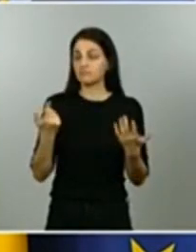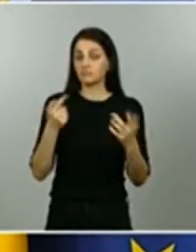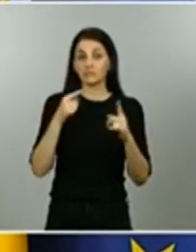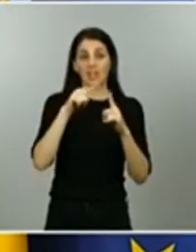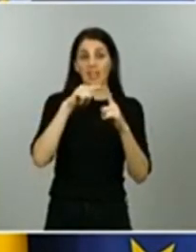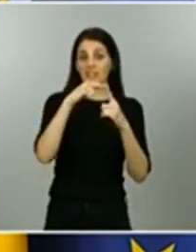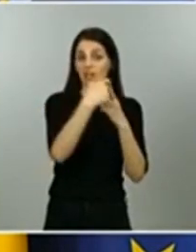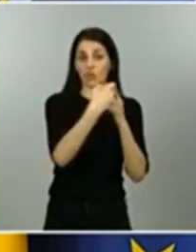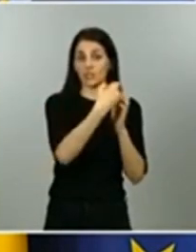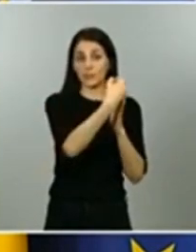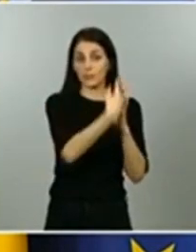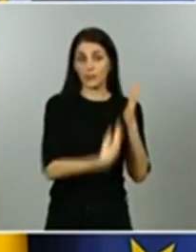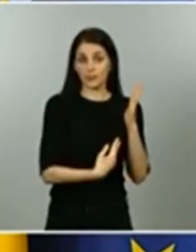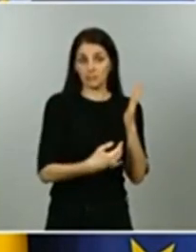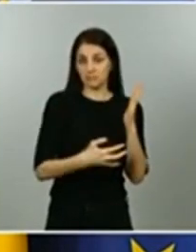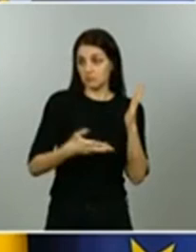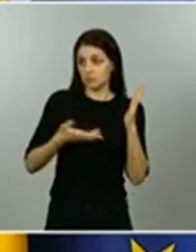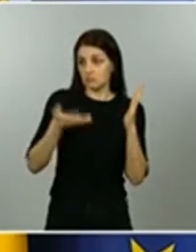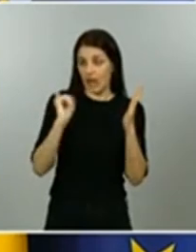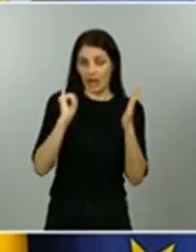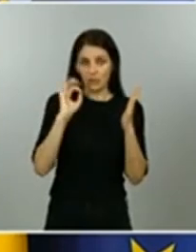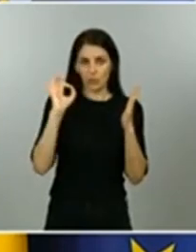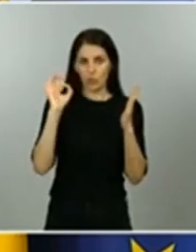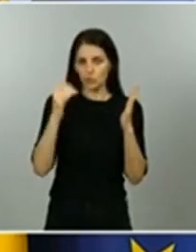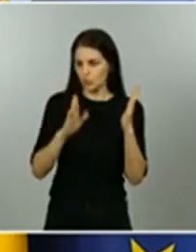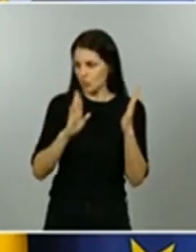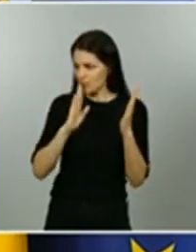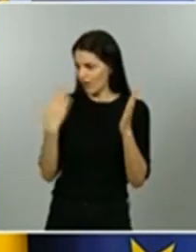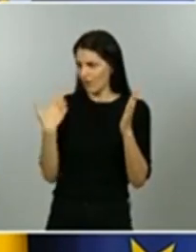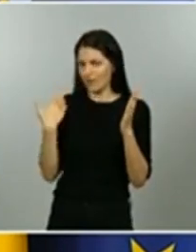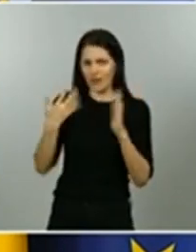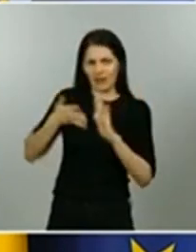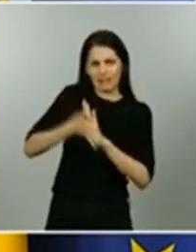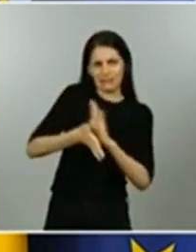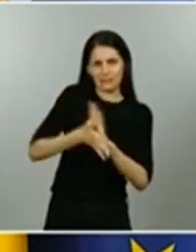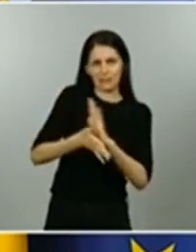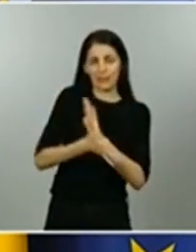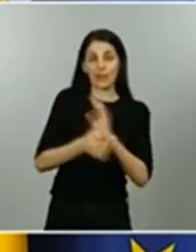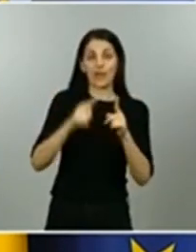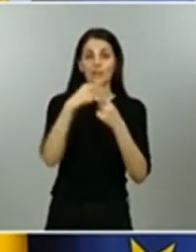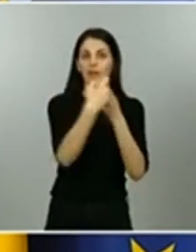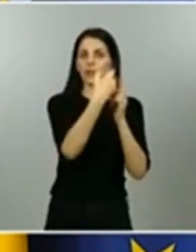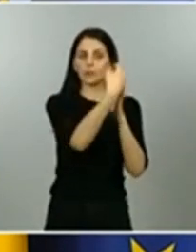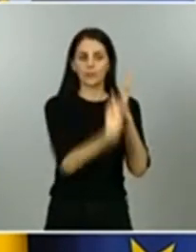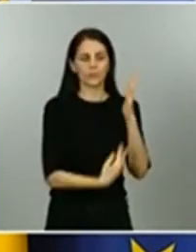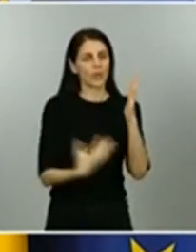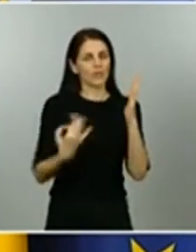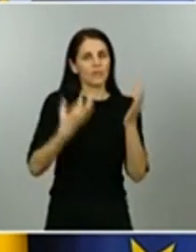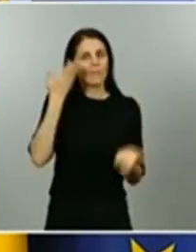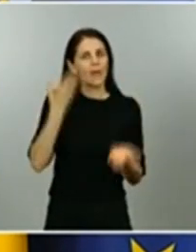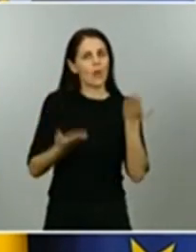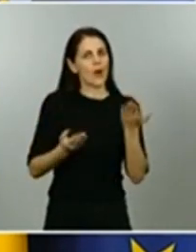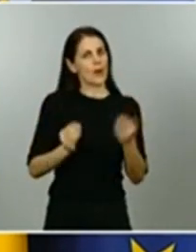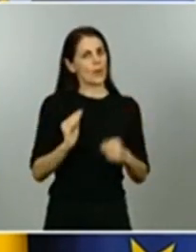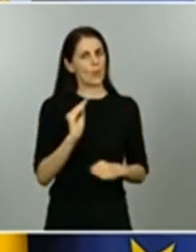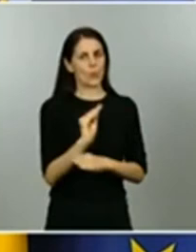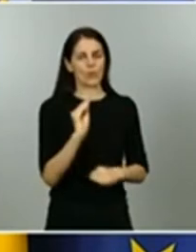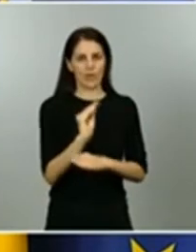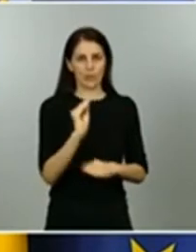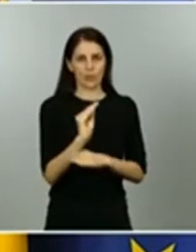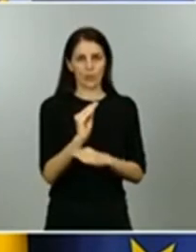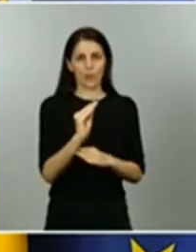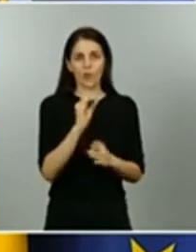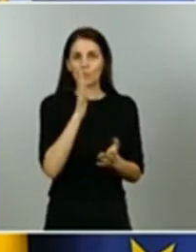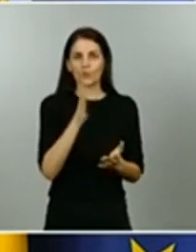momento cuando estaba empezando mi intervención son indicadores que se tiene que valorar con cuidado no toda la información está disponible